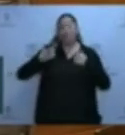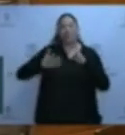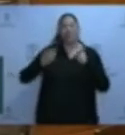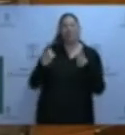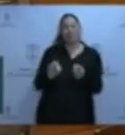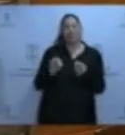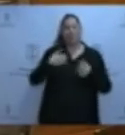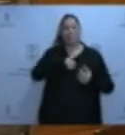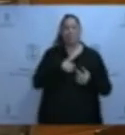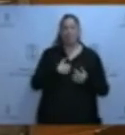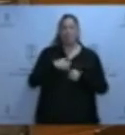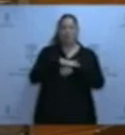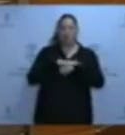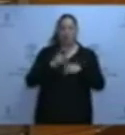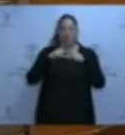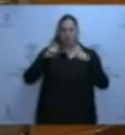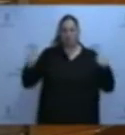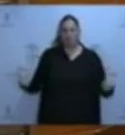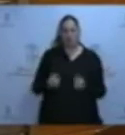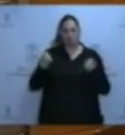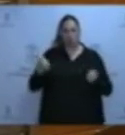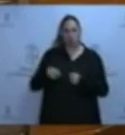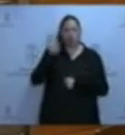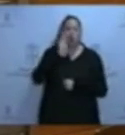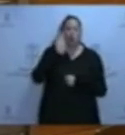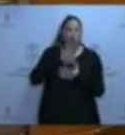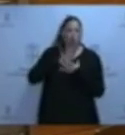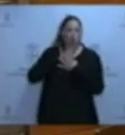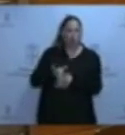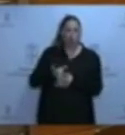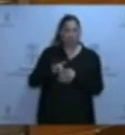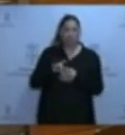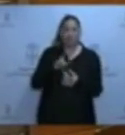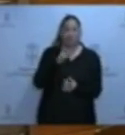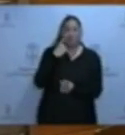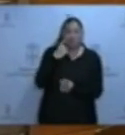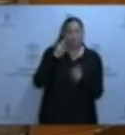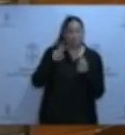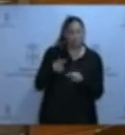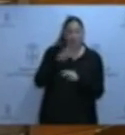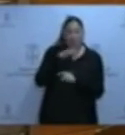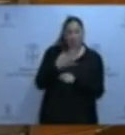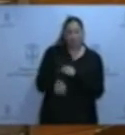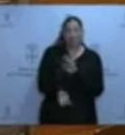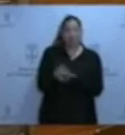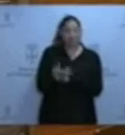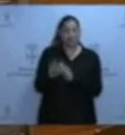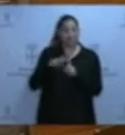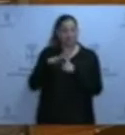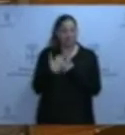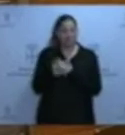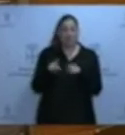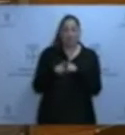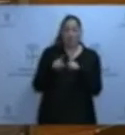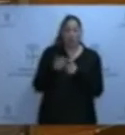lugar el papel del Gobierno asturiano como promotor de la corrupción en vista de los hechos que se están poniendo sobre la mesa, como cómplice en el momento en el que